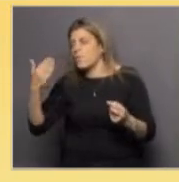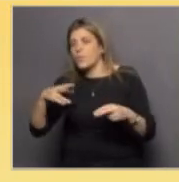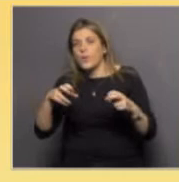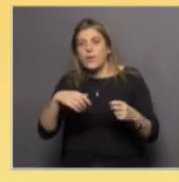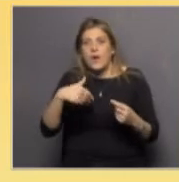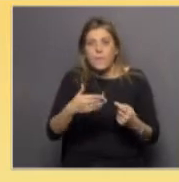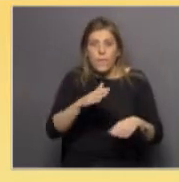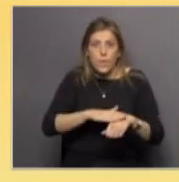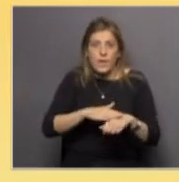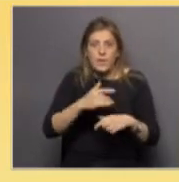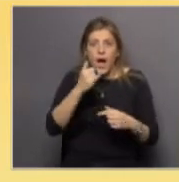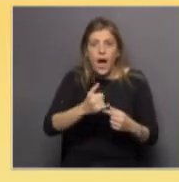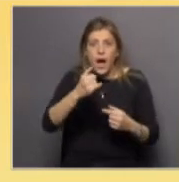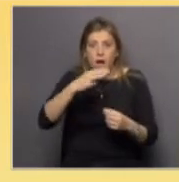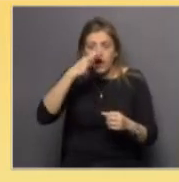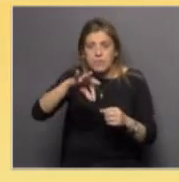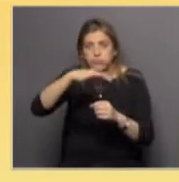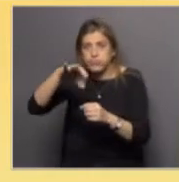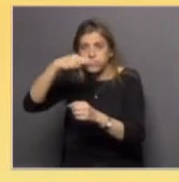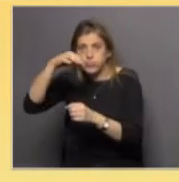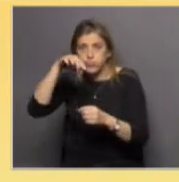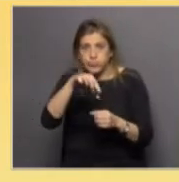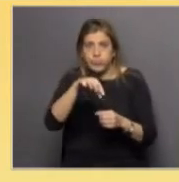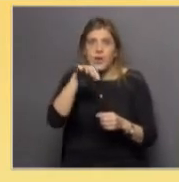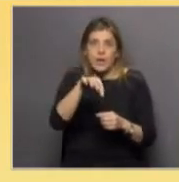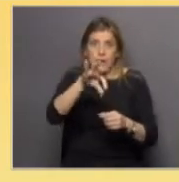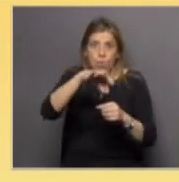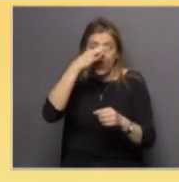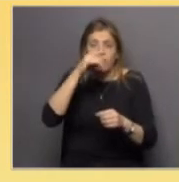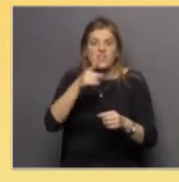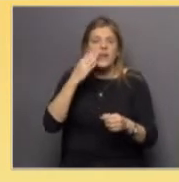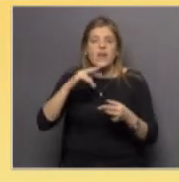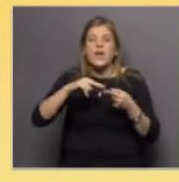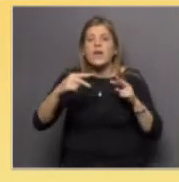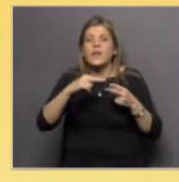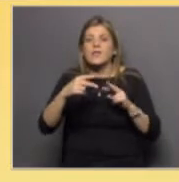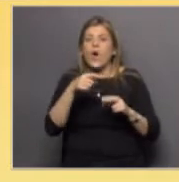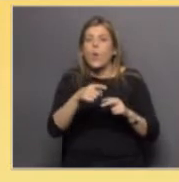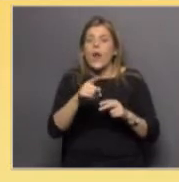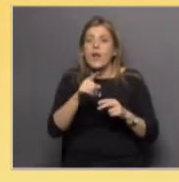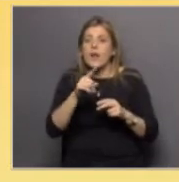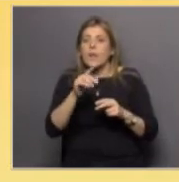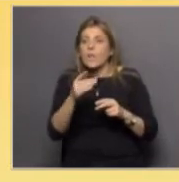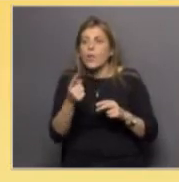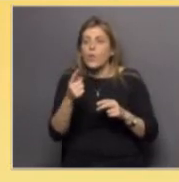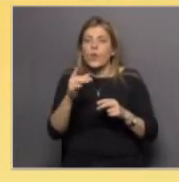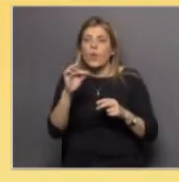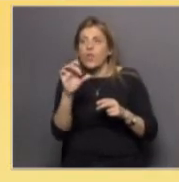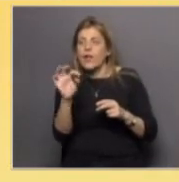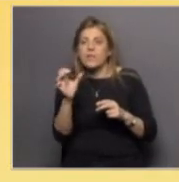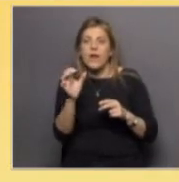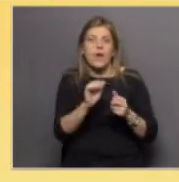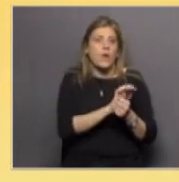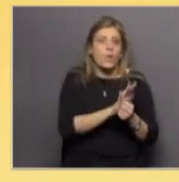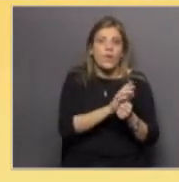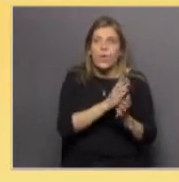los casos clínicos que sobre esa misma muestra podamos identificar a los agentes